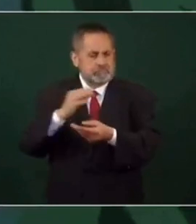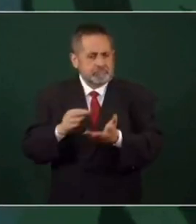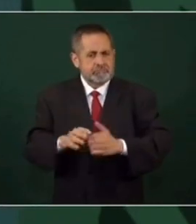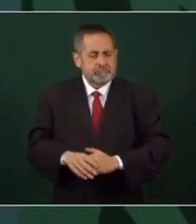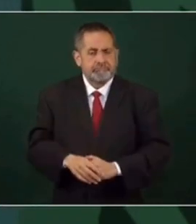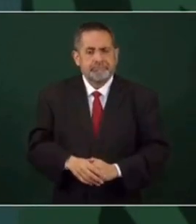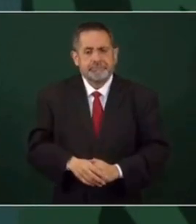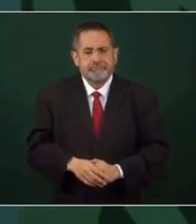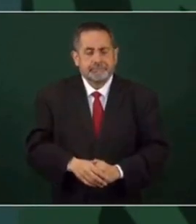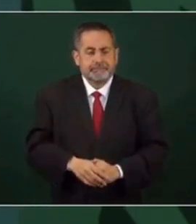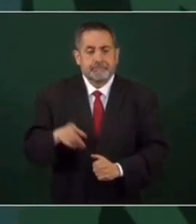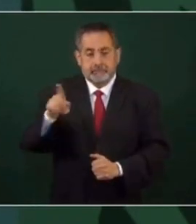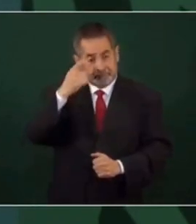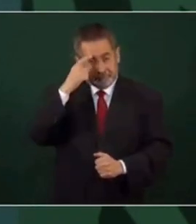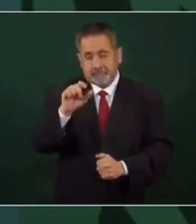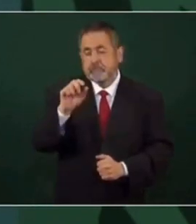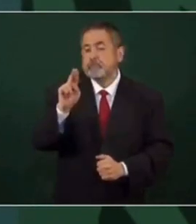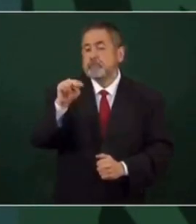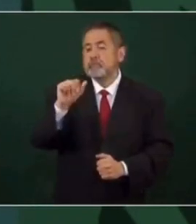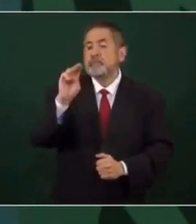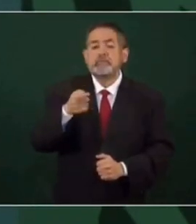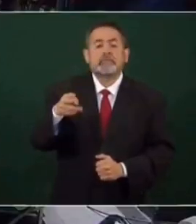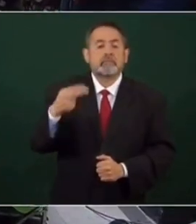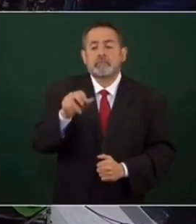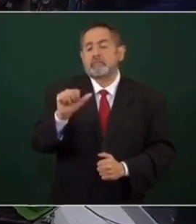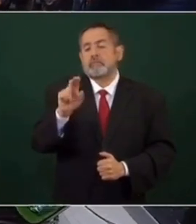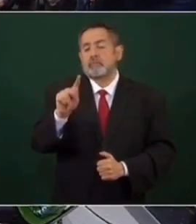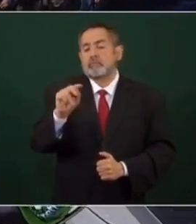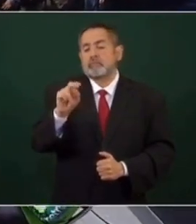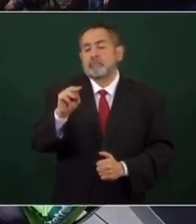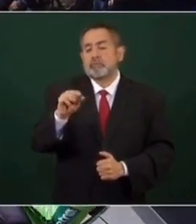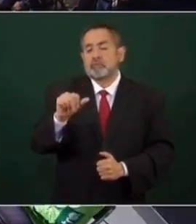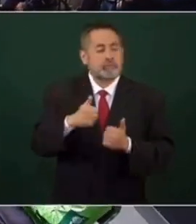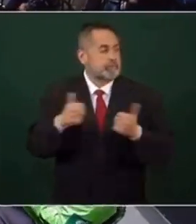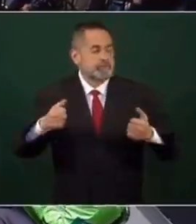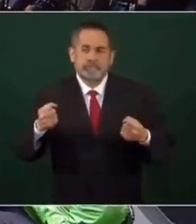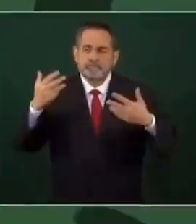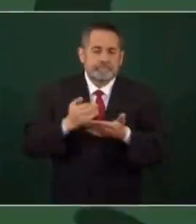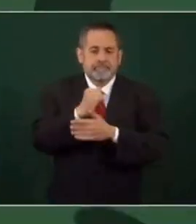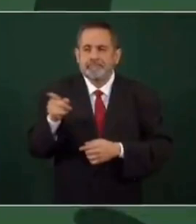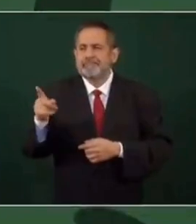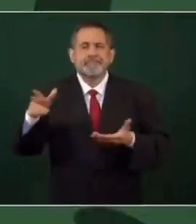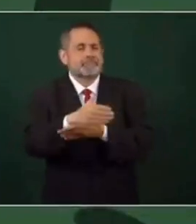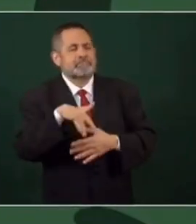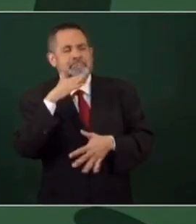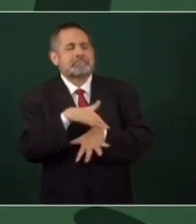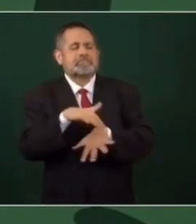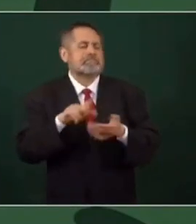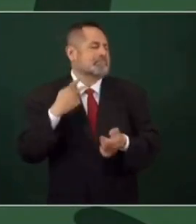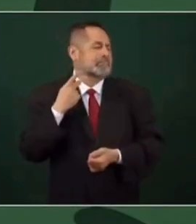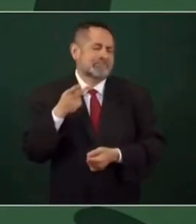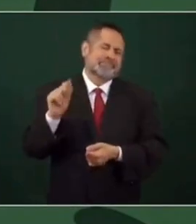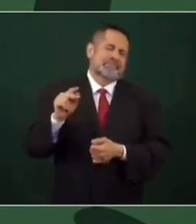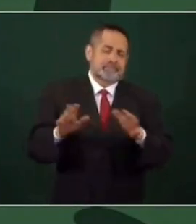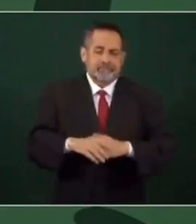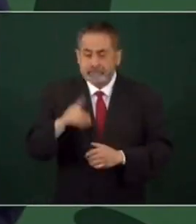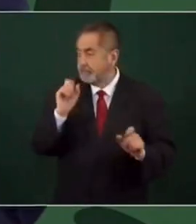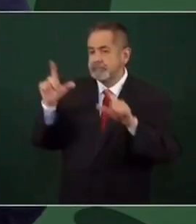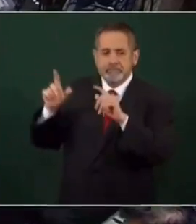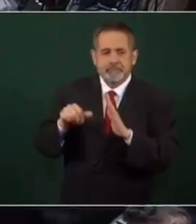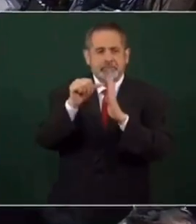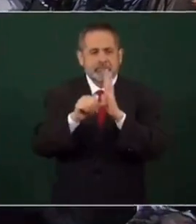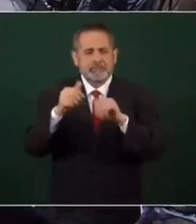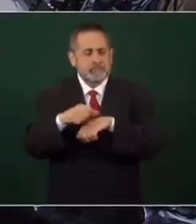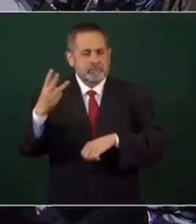autónoma, que hagan valer la autonomía, que no estén haciendo politiquería. A ver si no ponen el